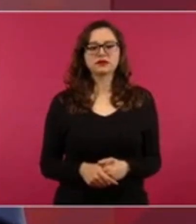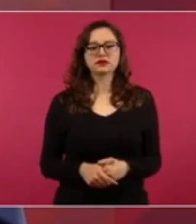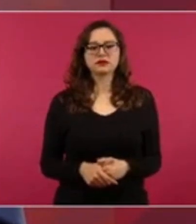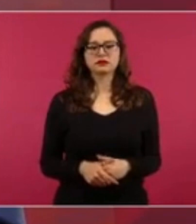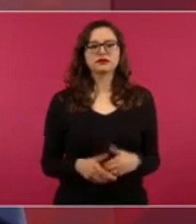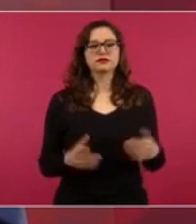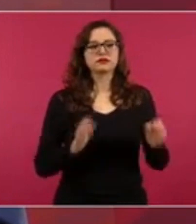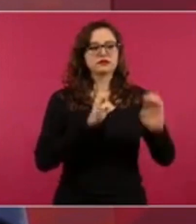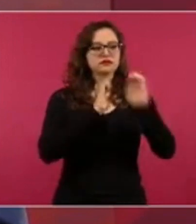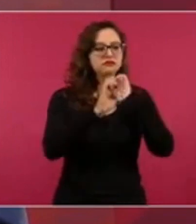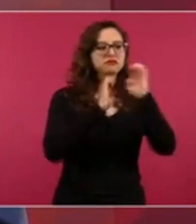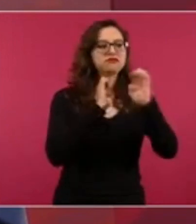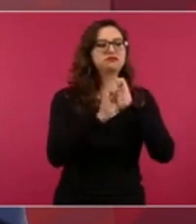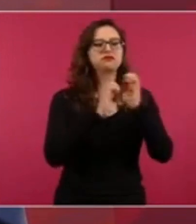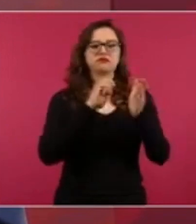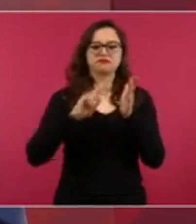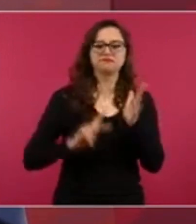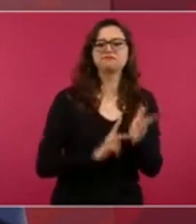entrevistas.